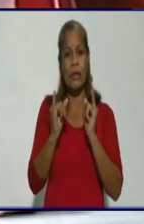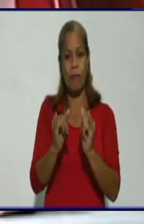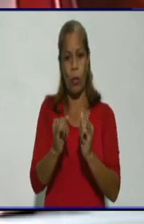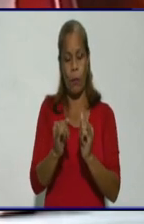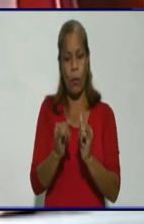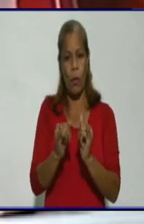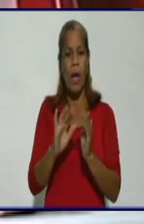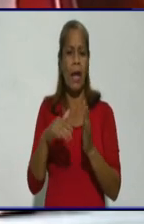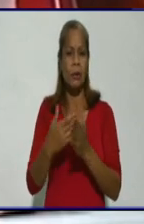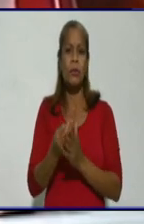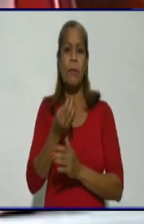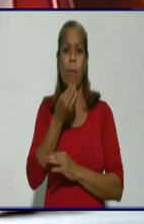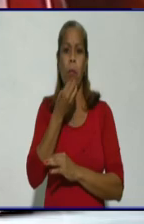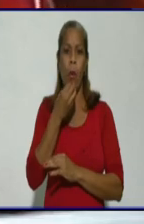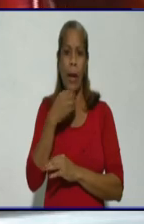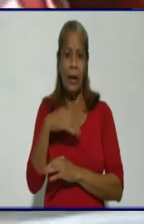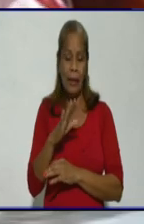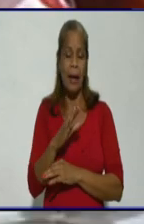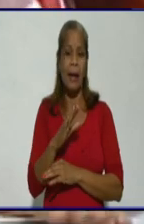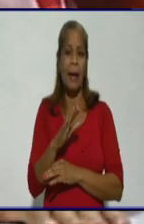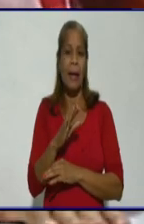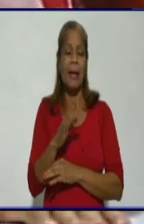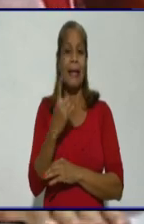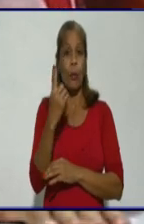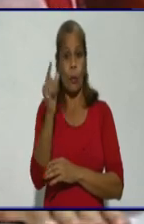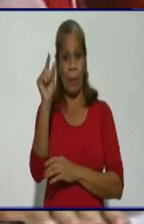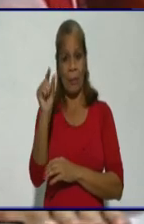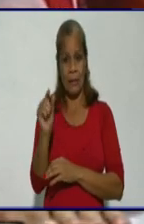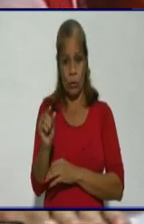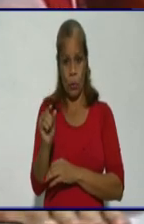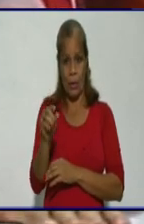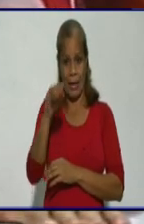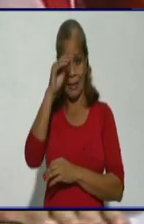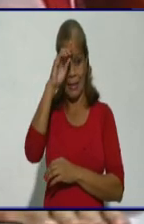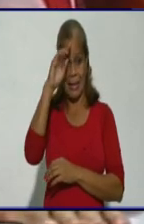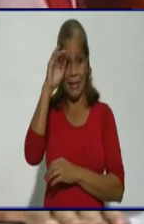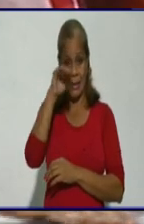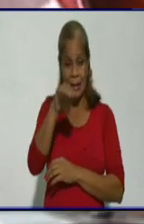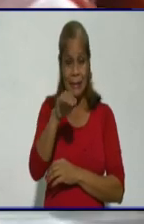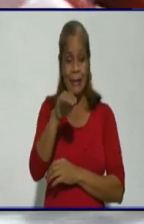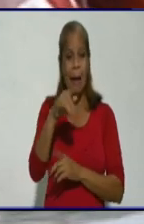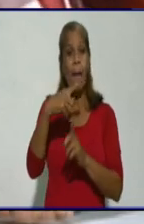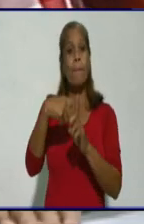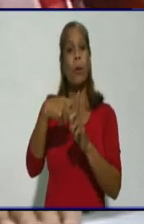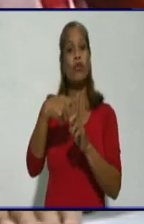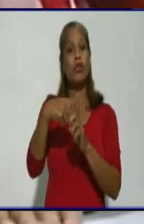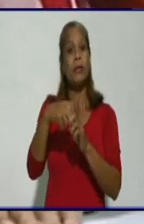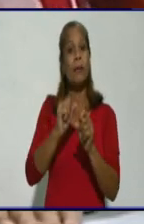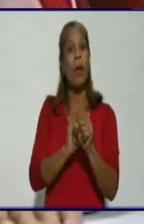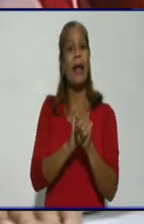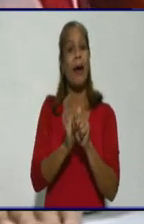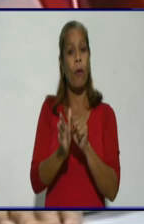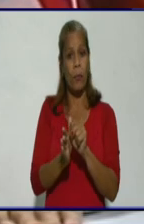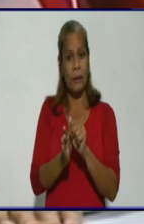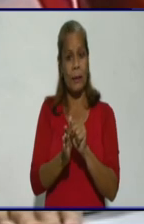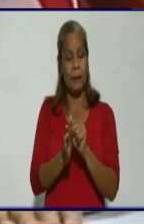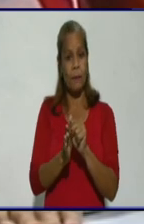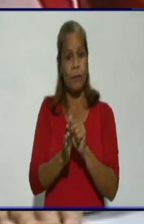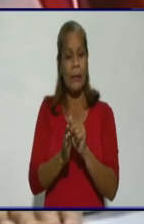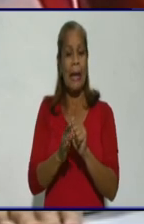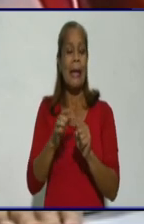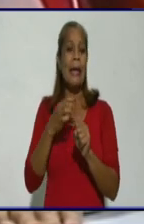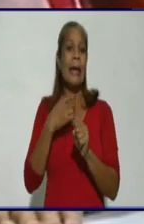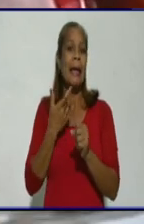¿Puede suceder que un paciente que ingresa positivo a la COVID se complica con la